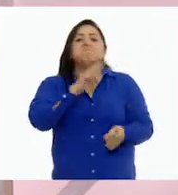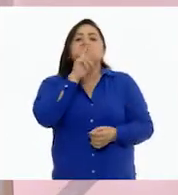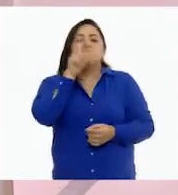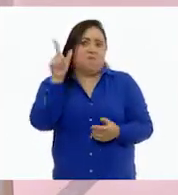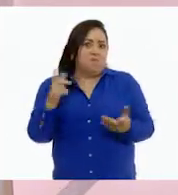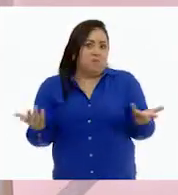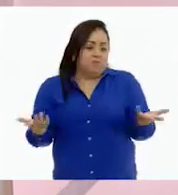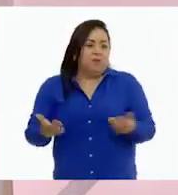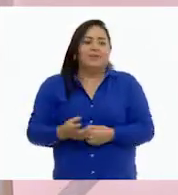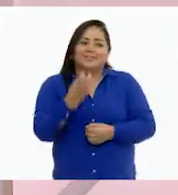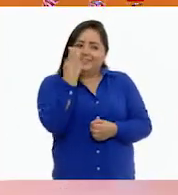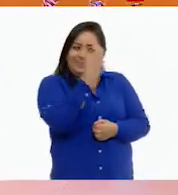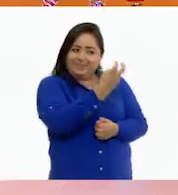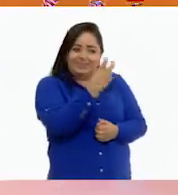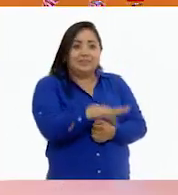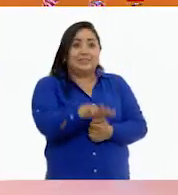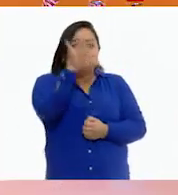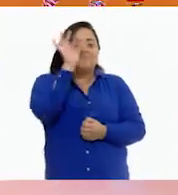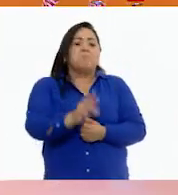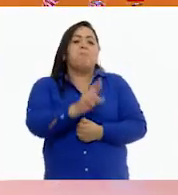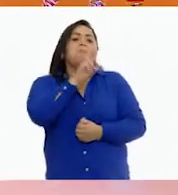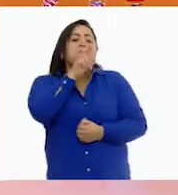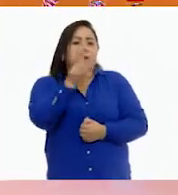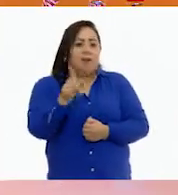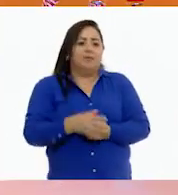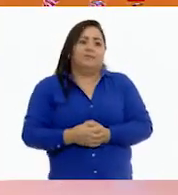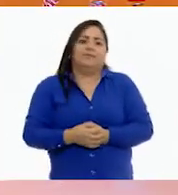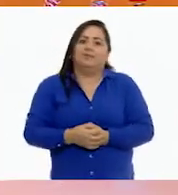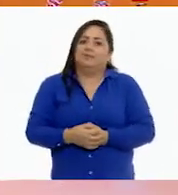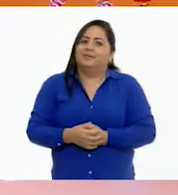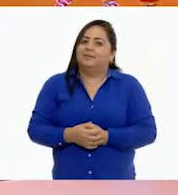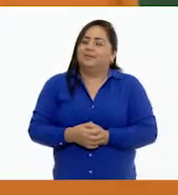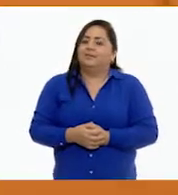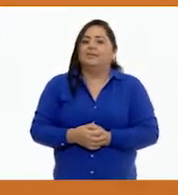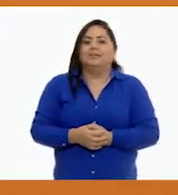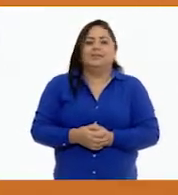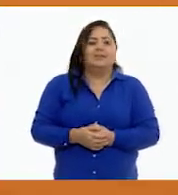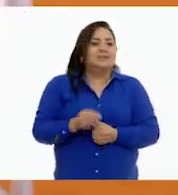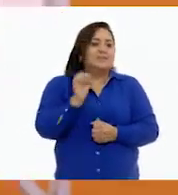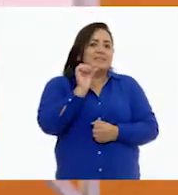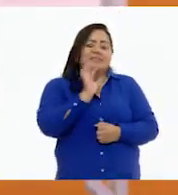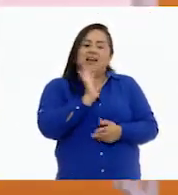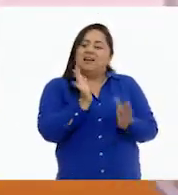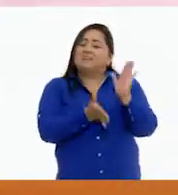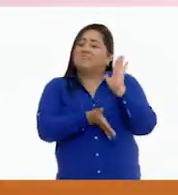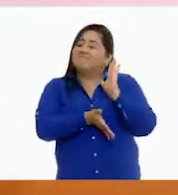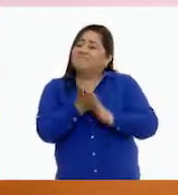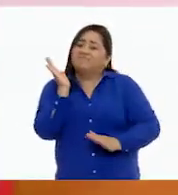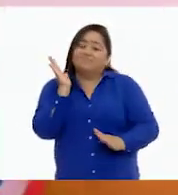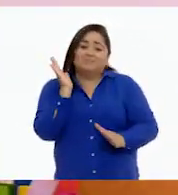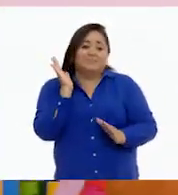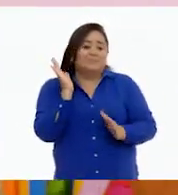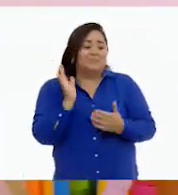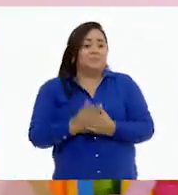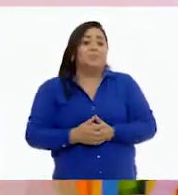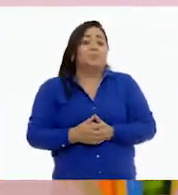lo mejor, ¿no? Así es. Escogimos lo mejor. Ay, ya casi nos tenemos que ir.